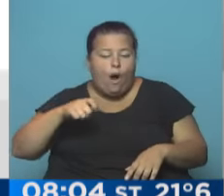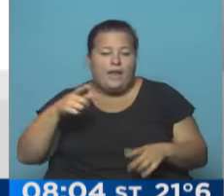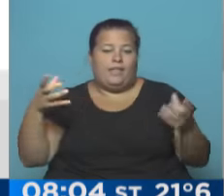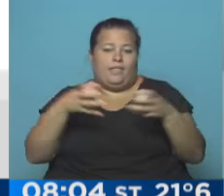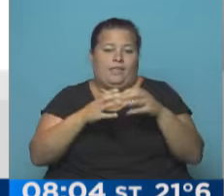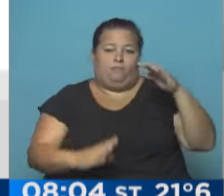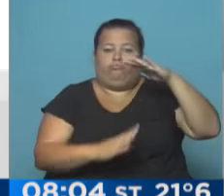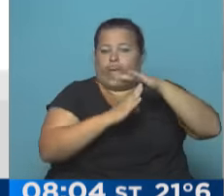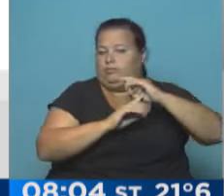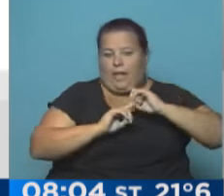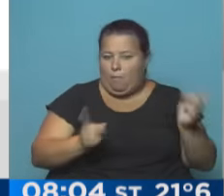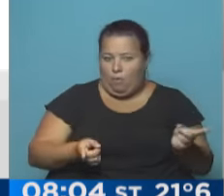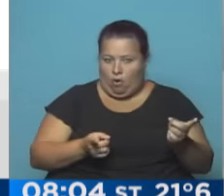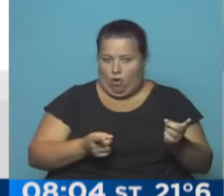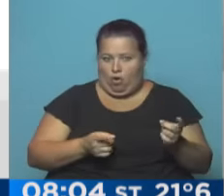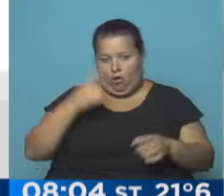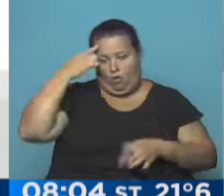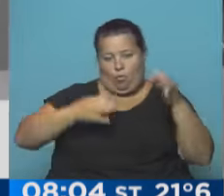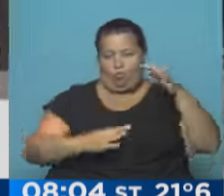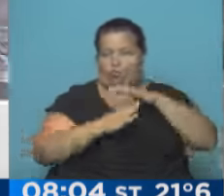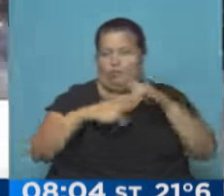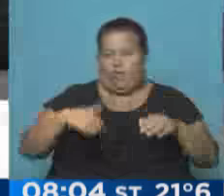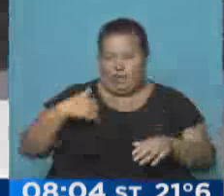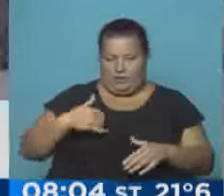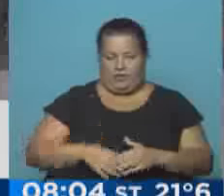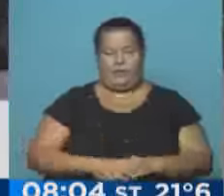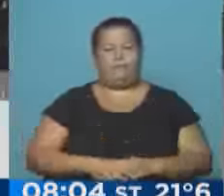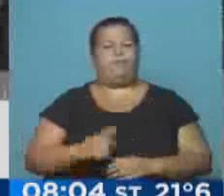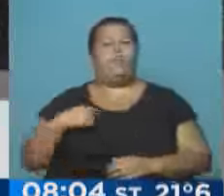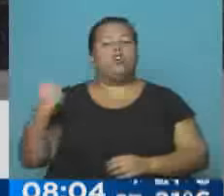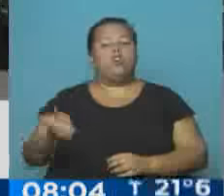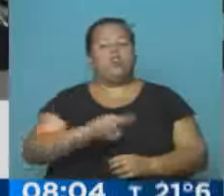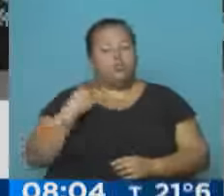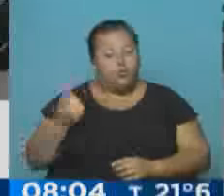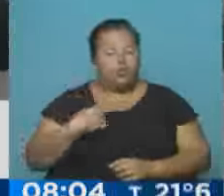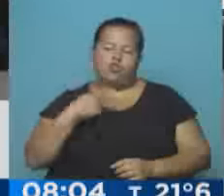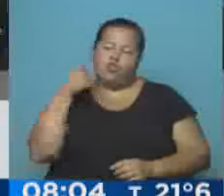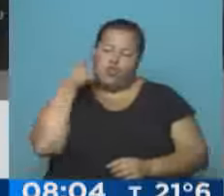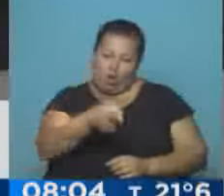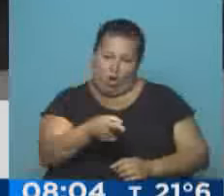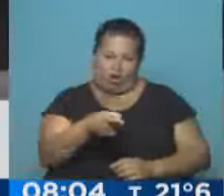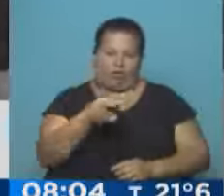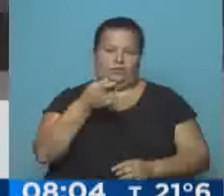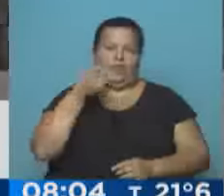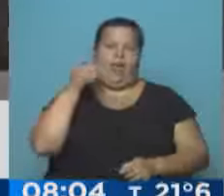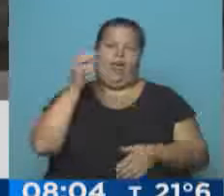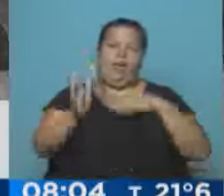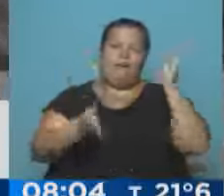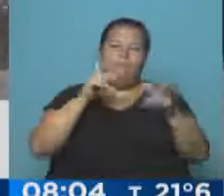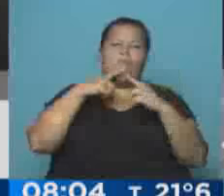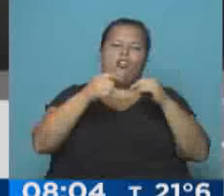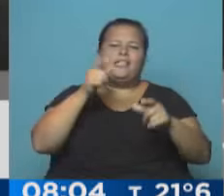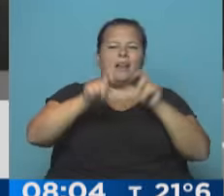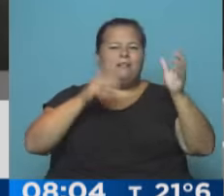Tribunal Supremo, de la Corte Suprema de Justicia de la Nación. Nosotros estamos en contra de la criminalización de la protesta